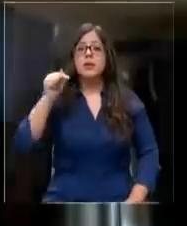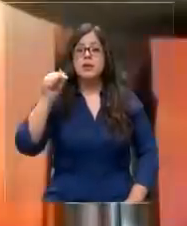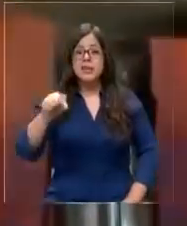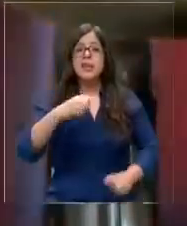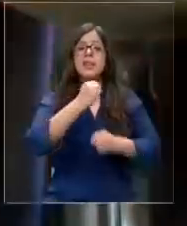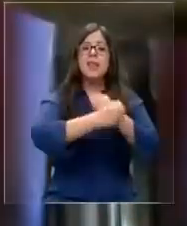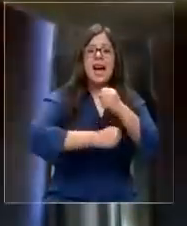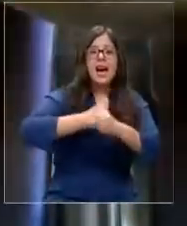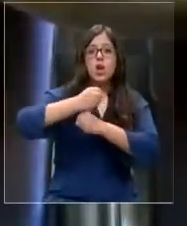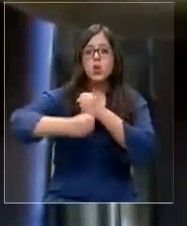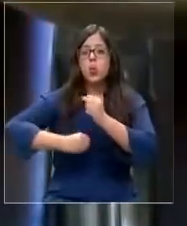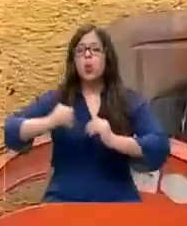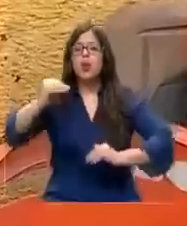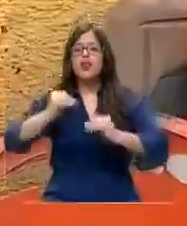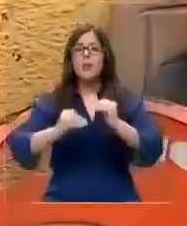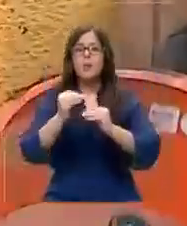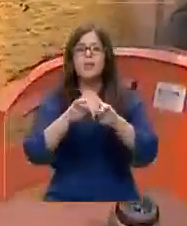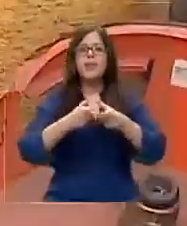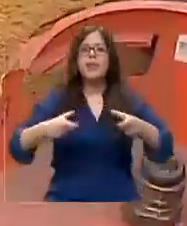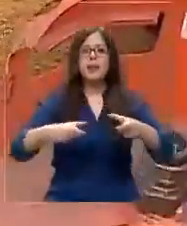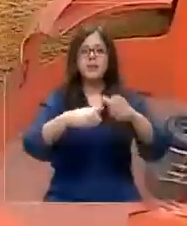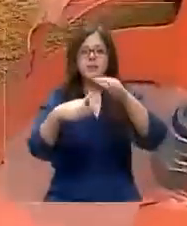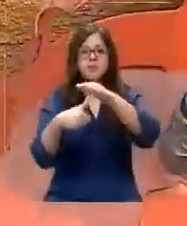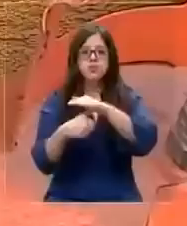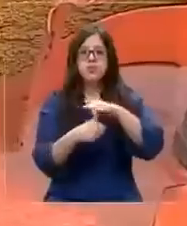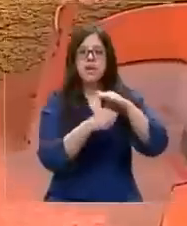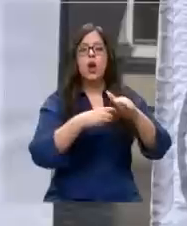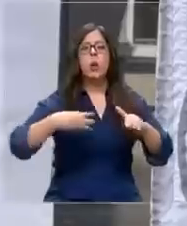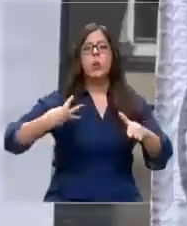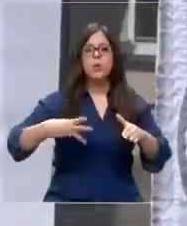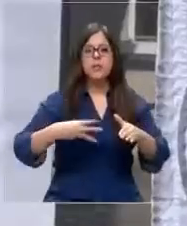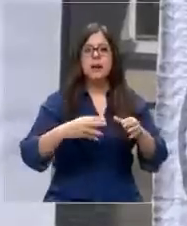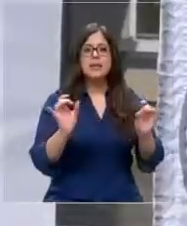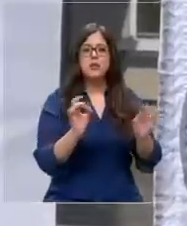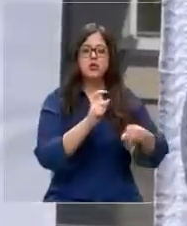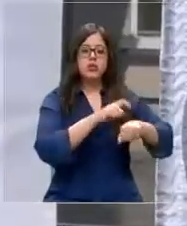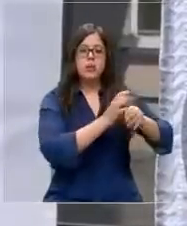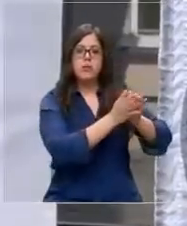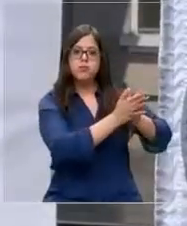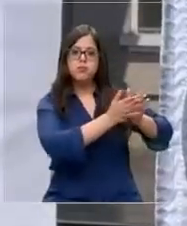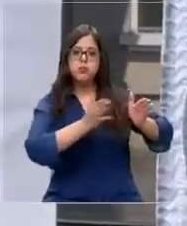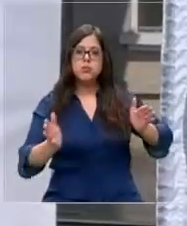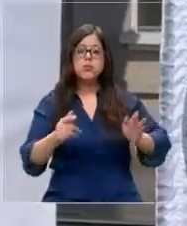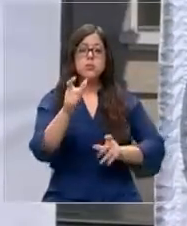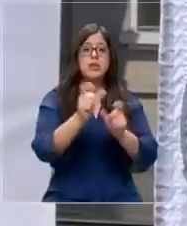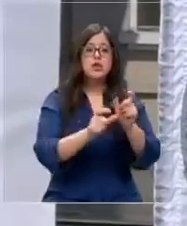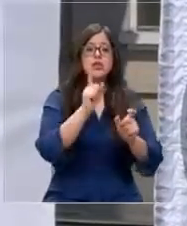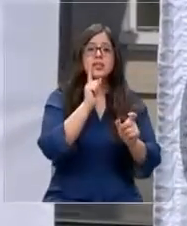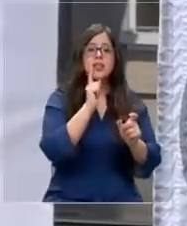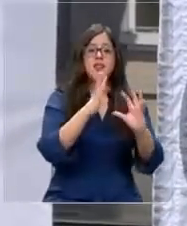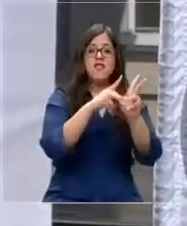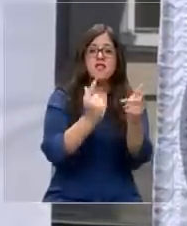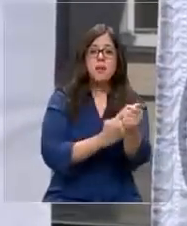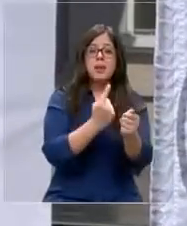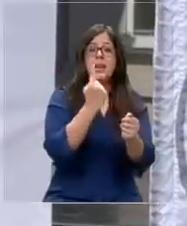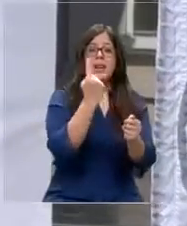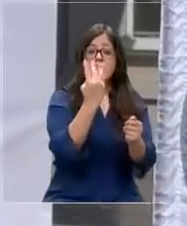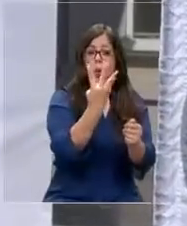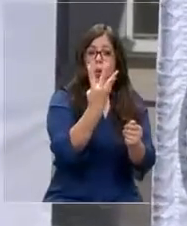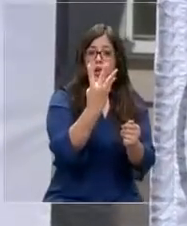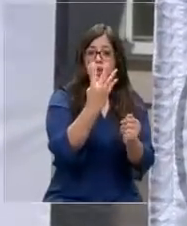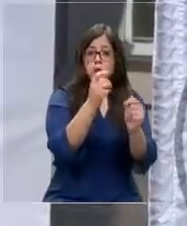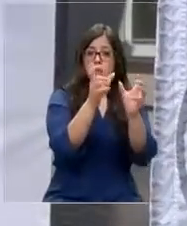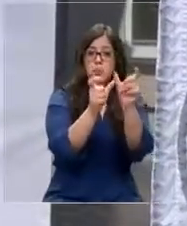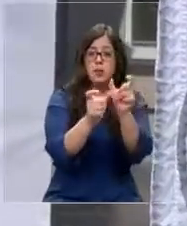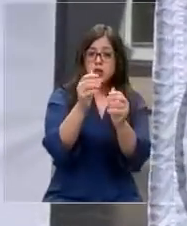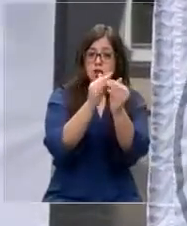Será anual y dependerá del consejo municipal extenderlo. Las familias que tienen hasta cuatro habitantes, un cilindro al mes. Los